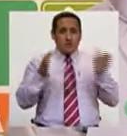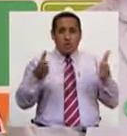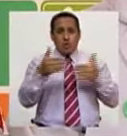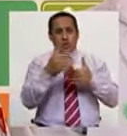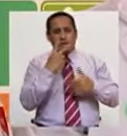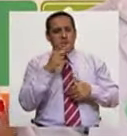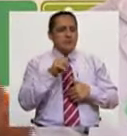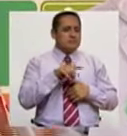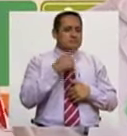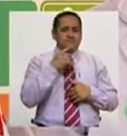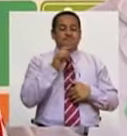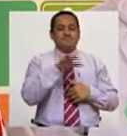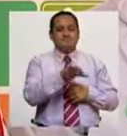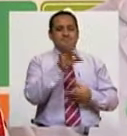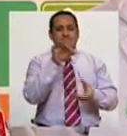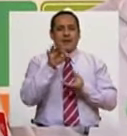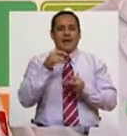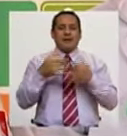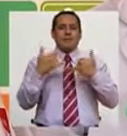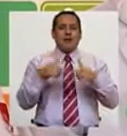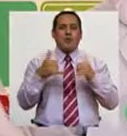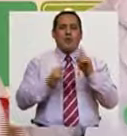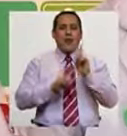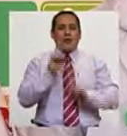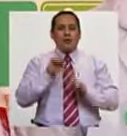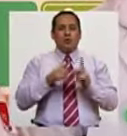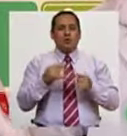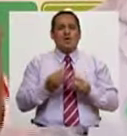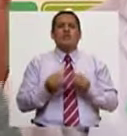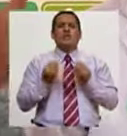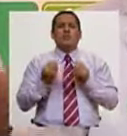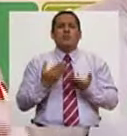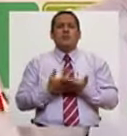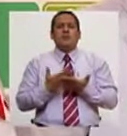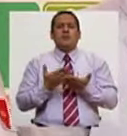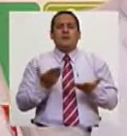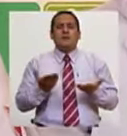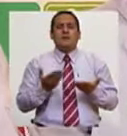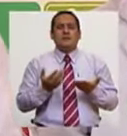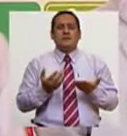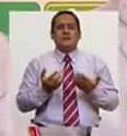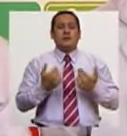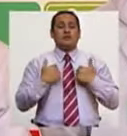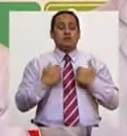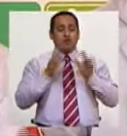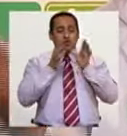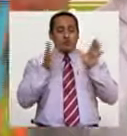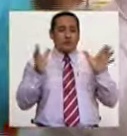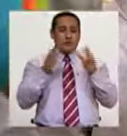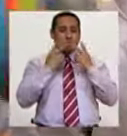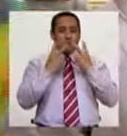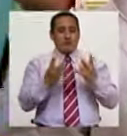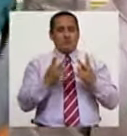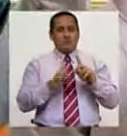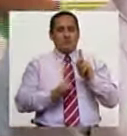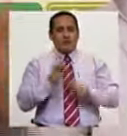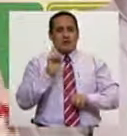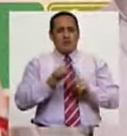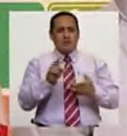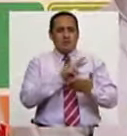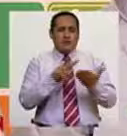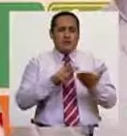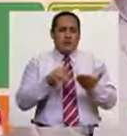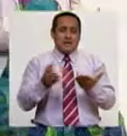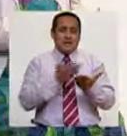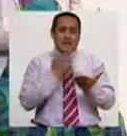habitaciones, muchas veces son el recurso principal para desarrollar un juego. ¿Y en qué se basa, por ejemplo? De repente, nosotros vemos una... donde leen